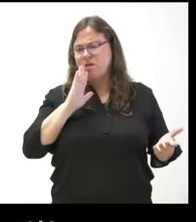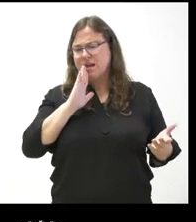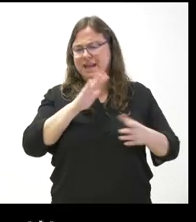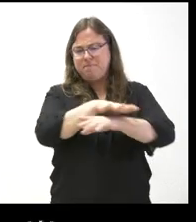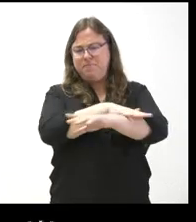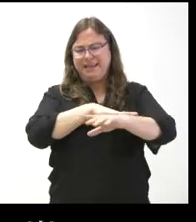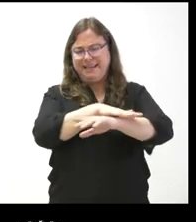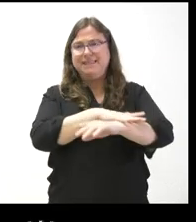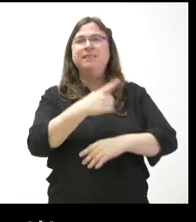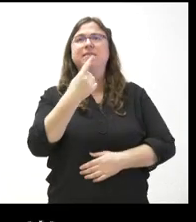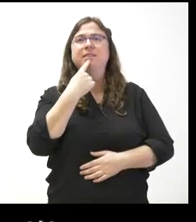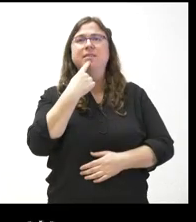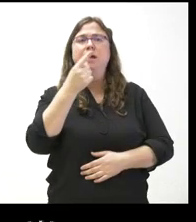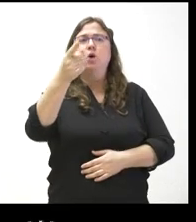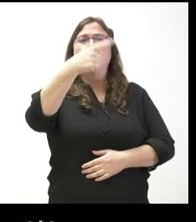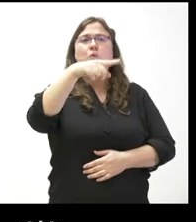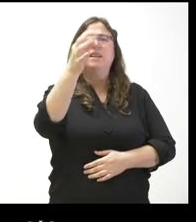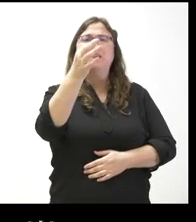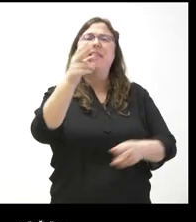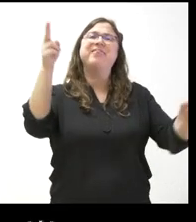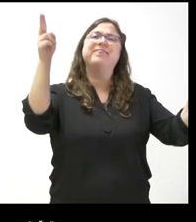que ustedes tienen que derogar la resolución.